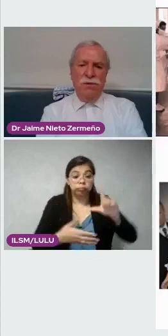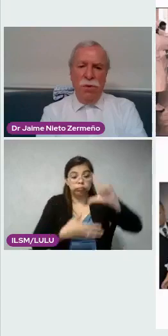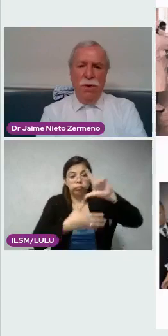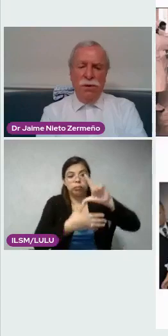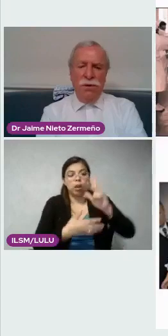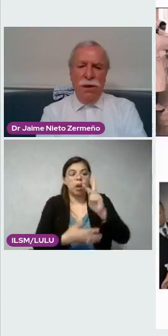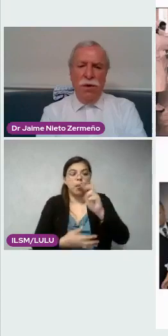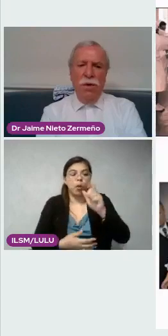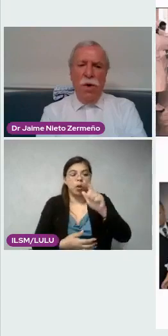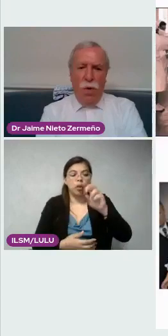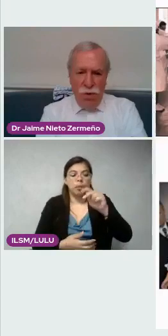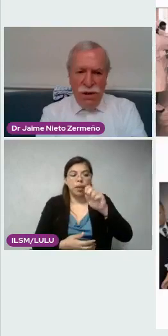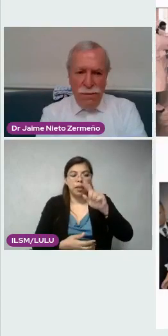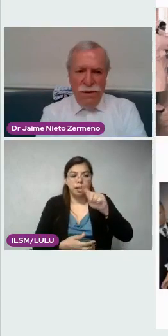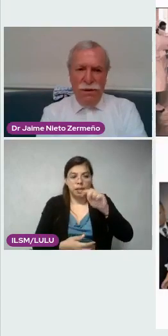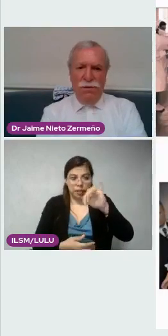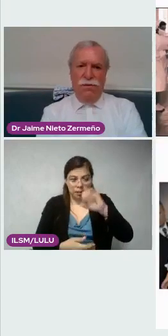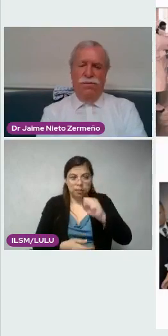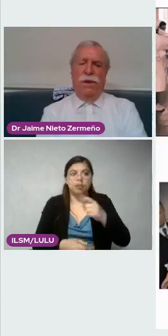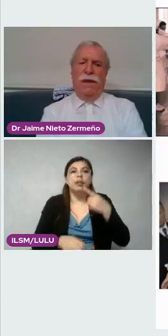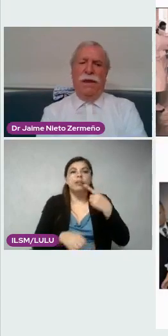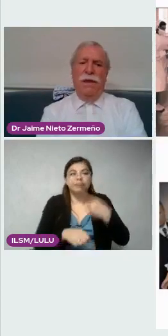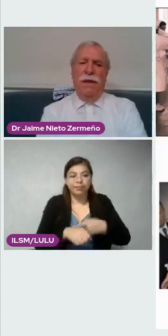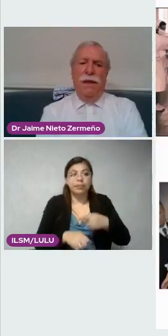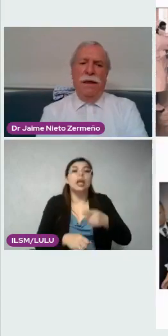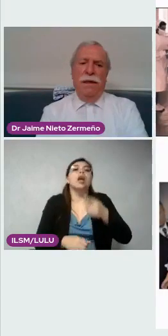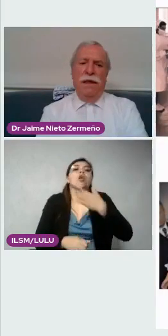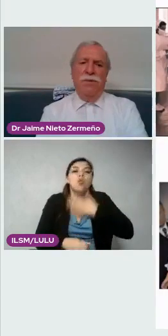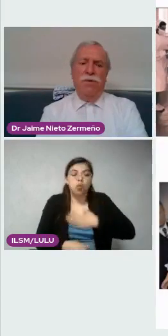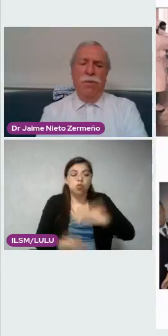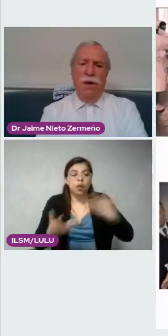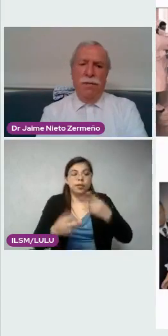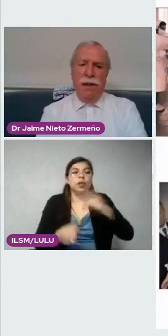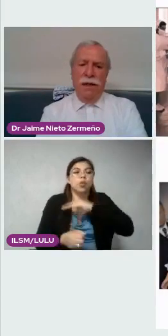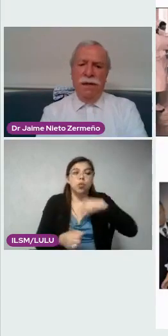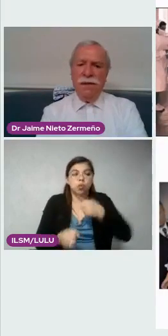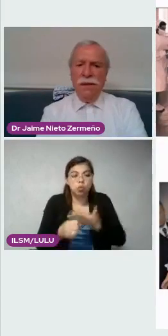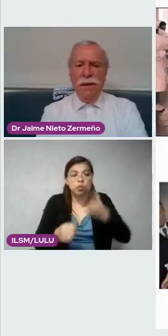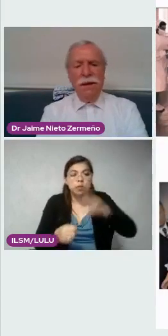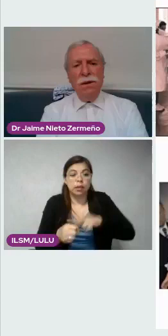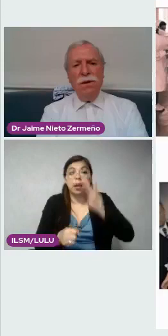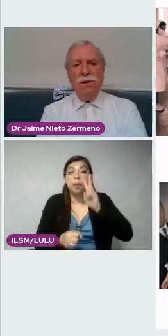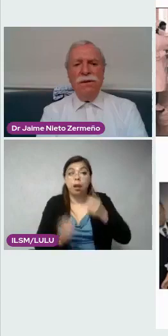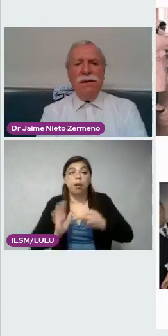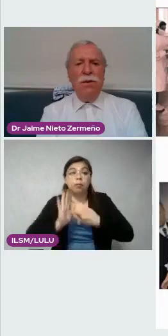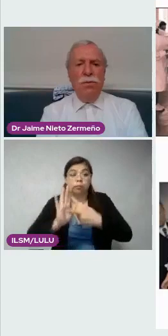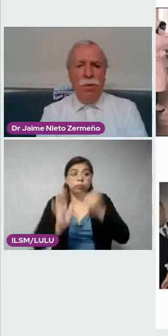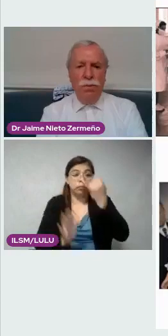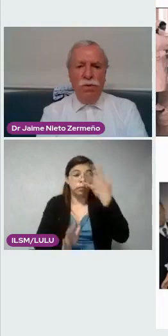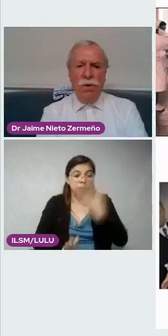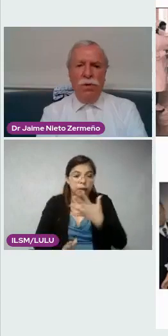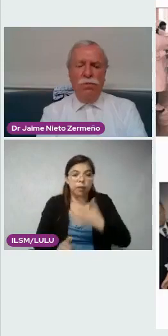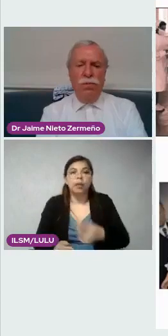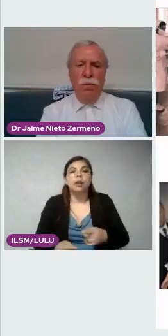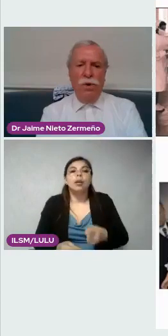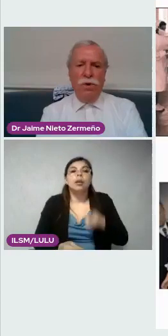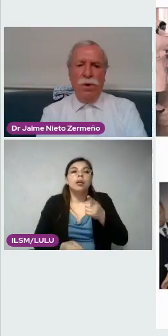salió justamente en nuestro hospital. Aquí tenemos un par de imágenes en donde está un